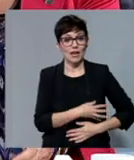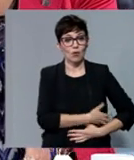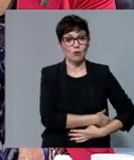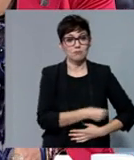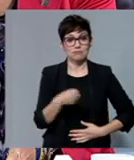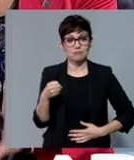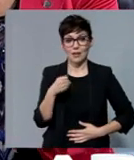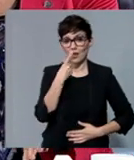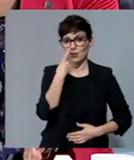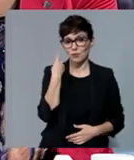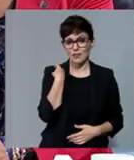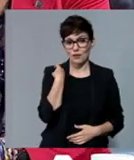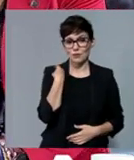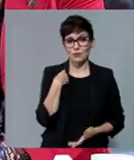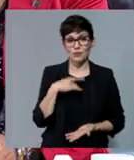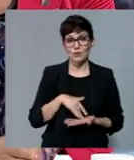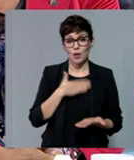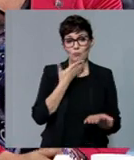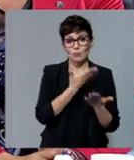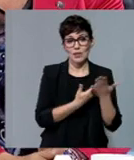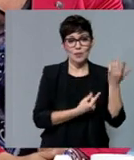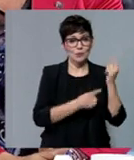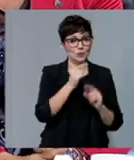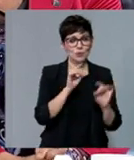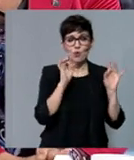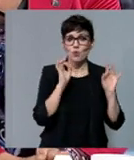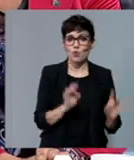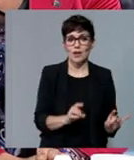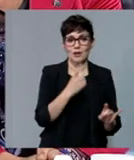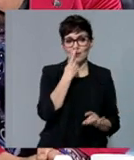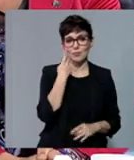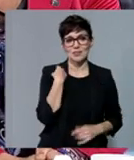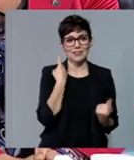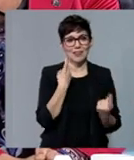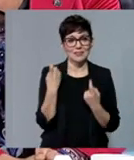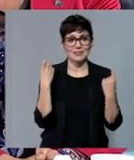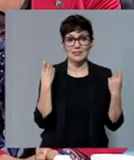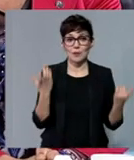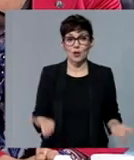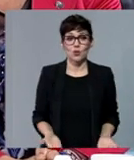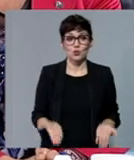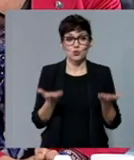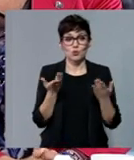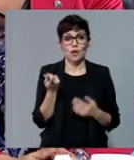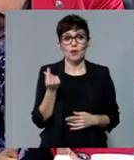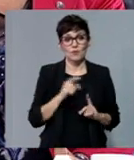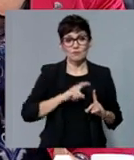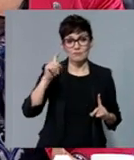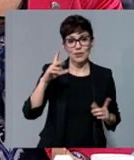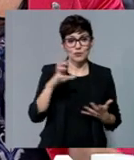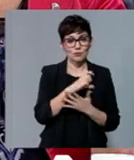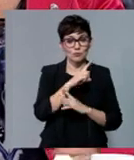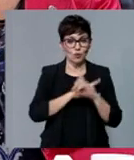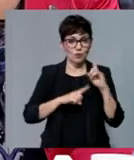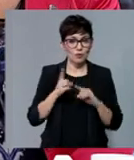lo único que estamos pidiendo es presupuestar lo mismo que el año pasado teniendo en cuenta todas las subidas y la inflación que está en este país. Pero bueno, el